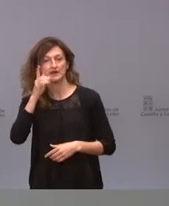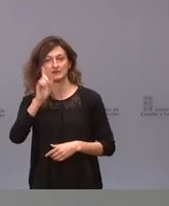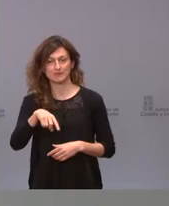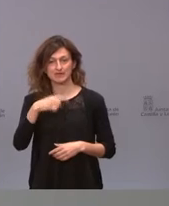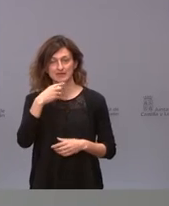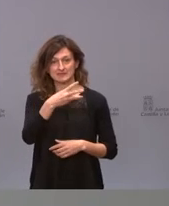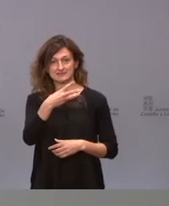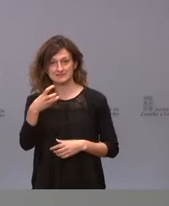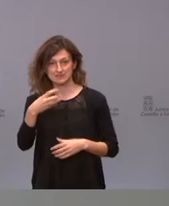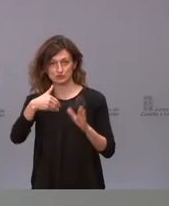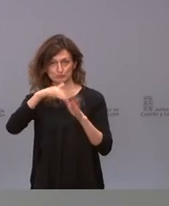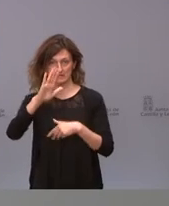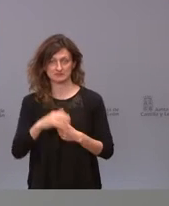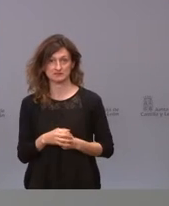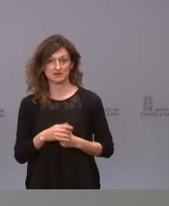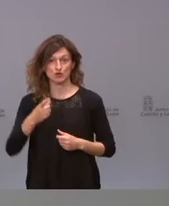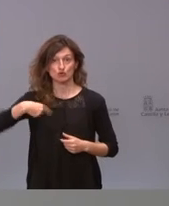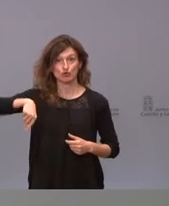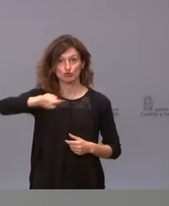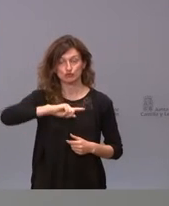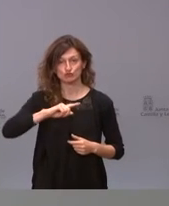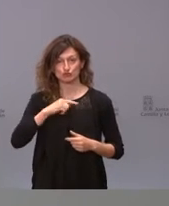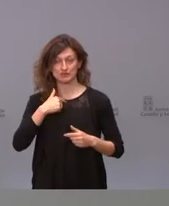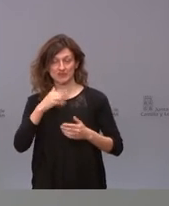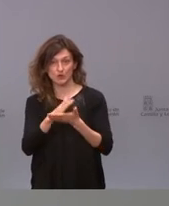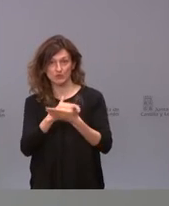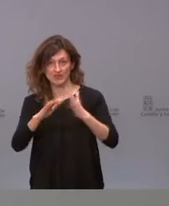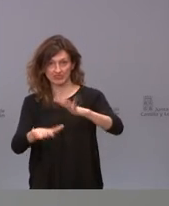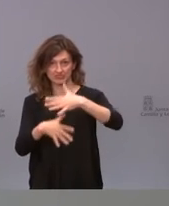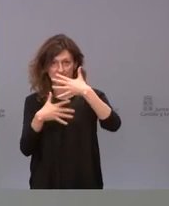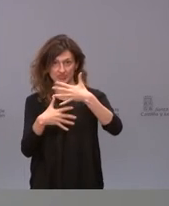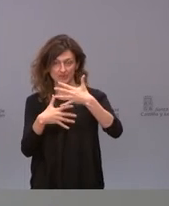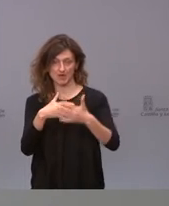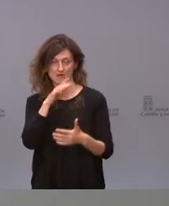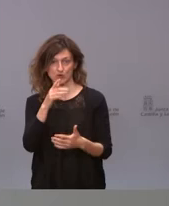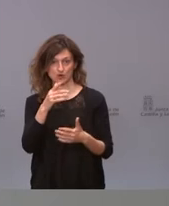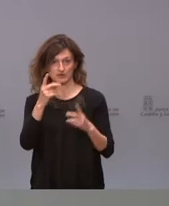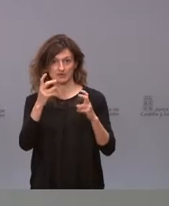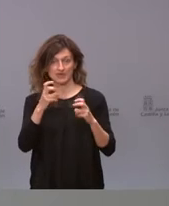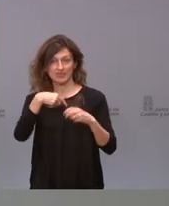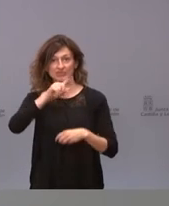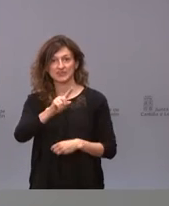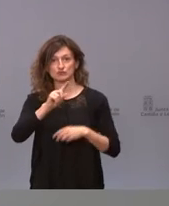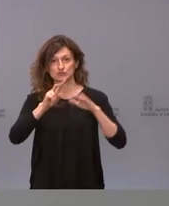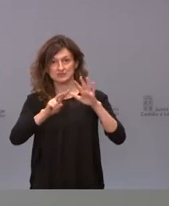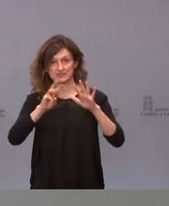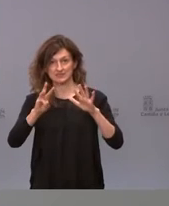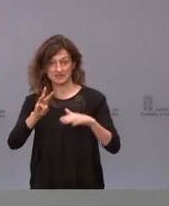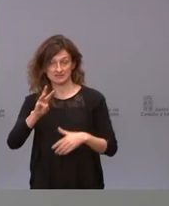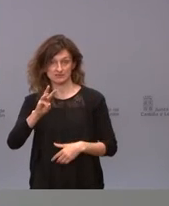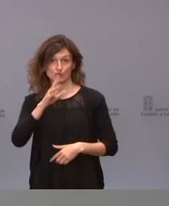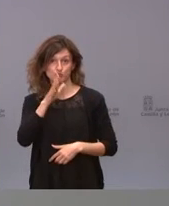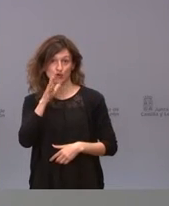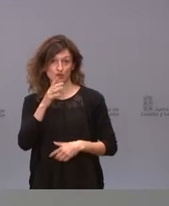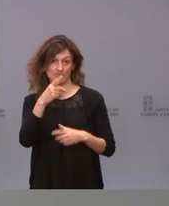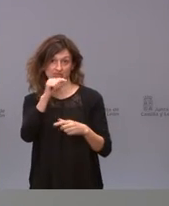encima de 300. Nosotros estamos situados, la décima comunidad en esta incidencia acumulada con 173 por 100.000 habitantes.